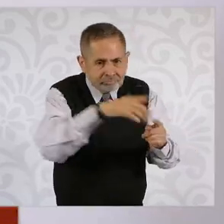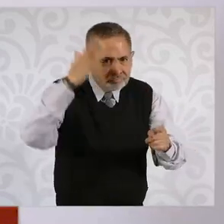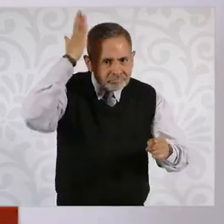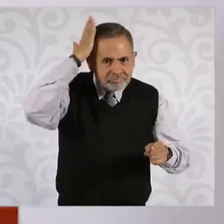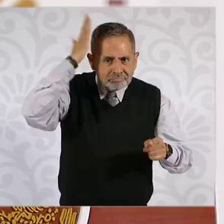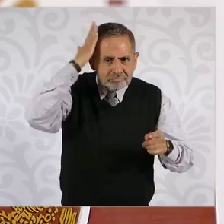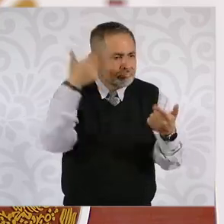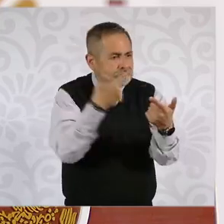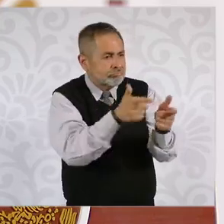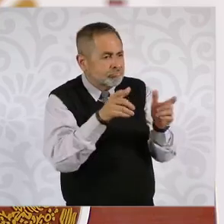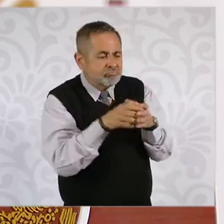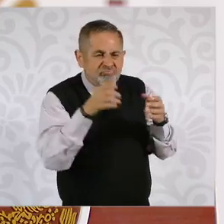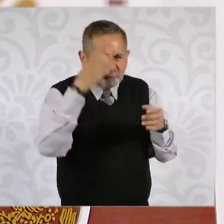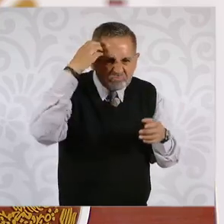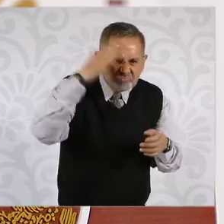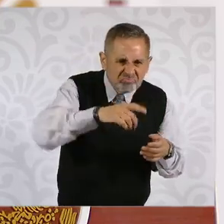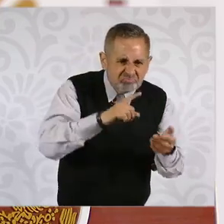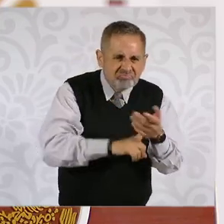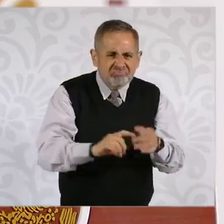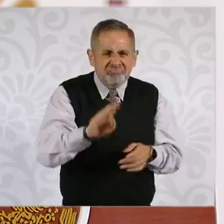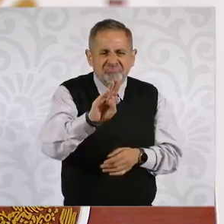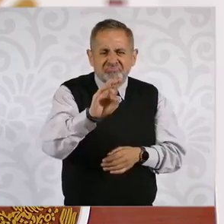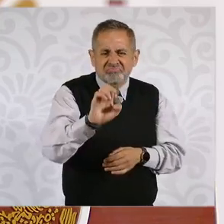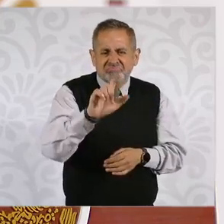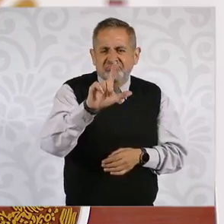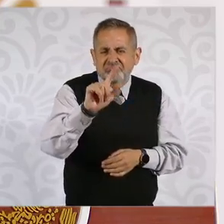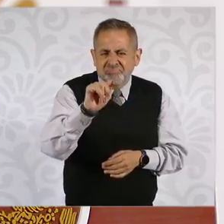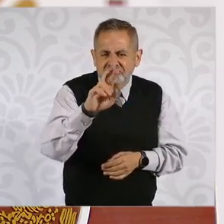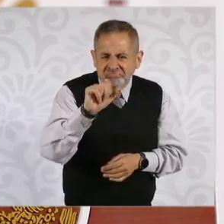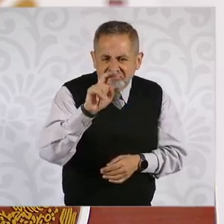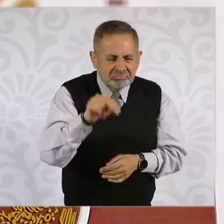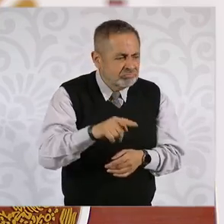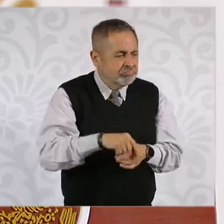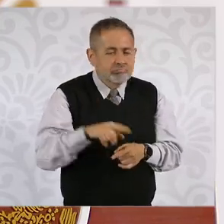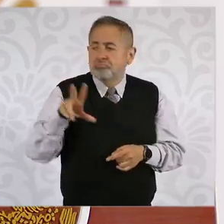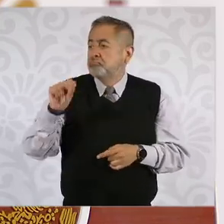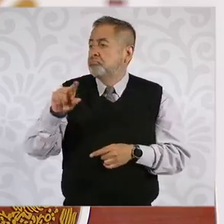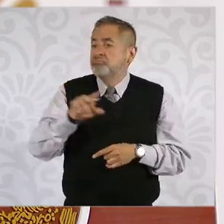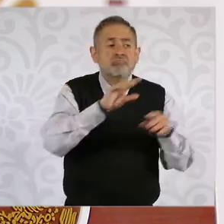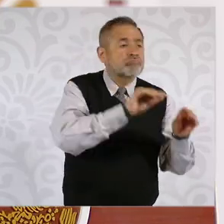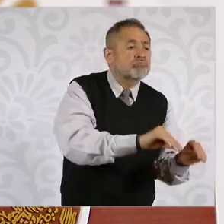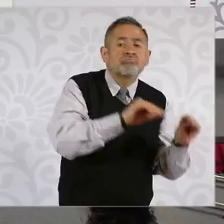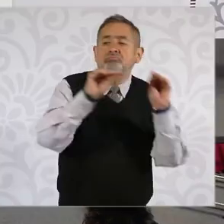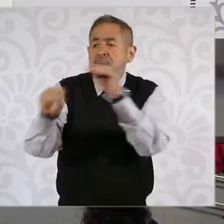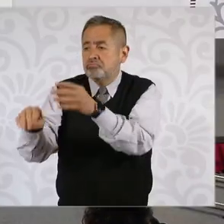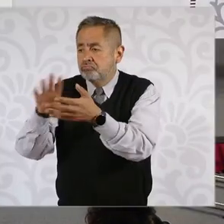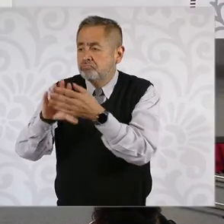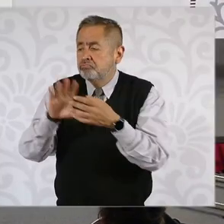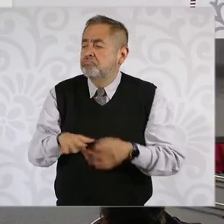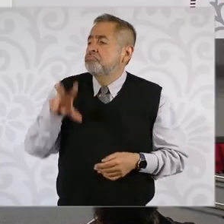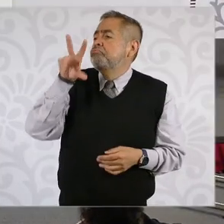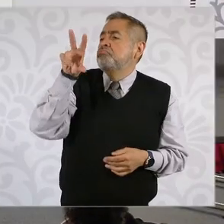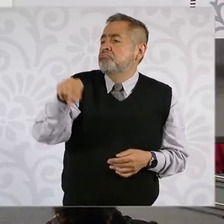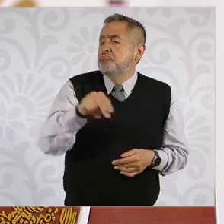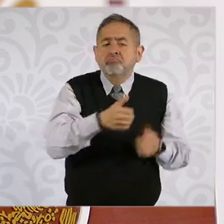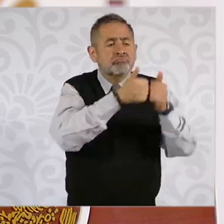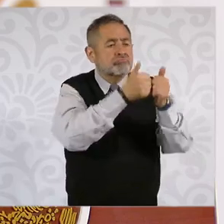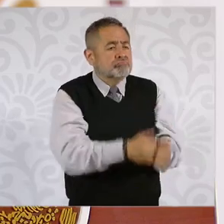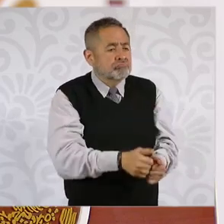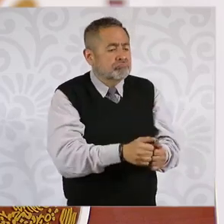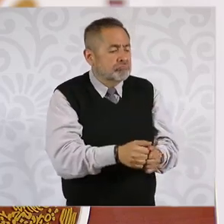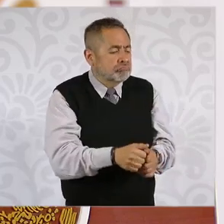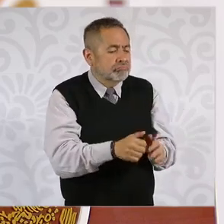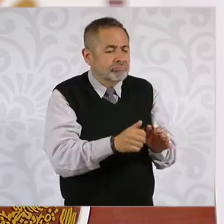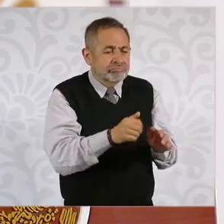del grupo criminal de los Beltrán Leiva, para evitar su traslado del reclusorio preventivo